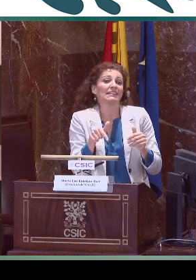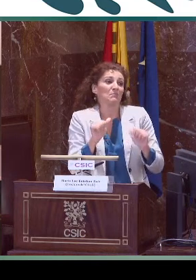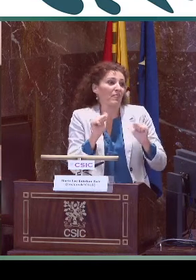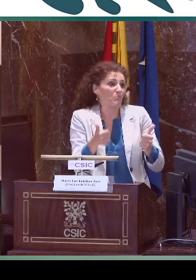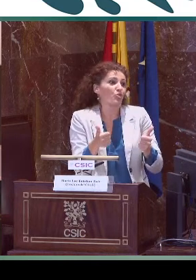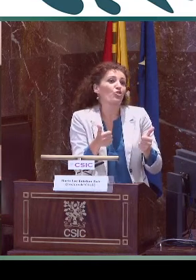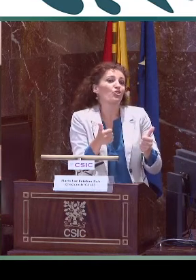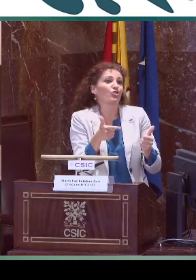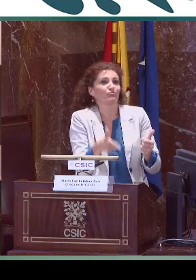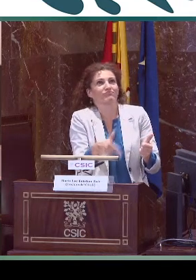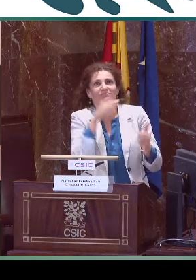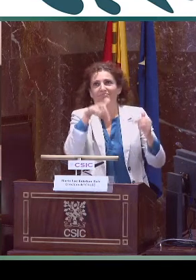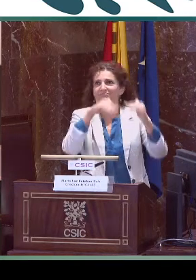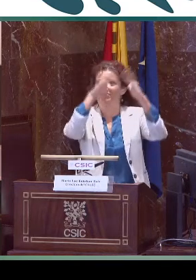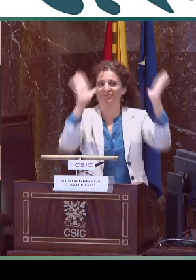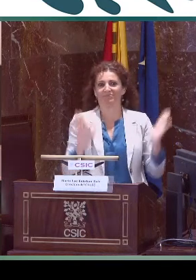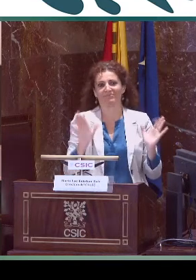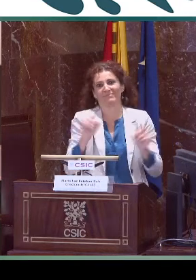Presidenta de la CNSI y de su fundación.